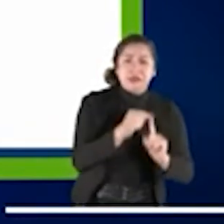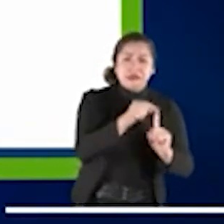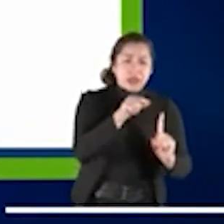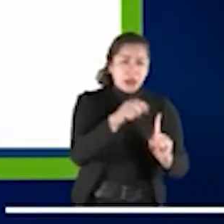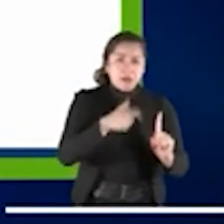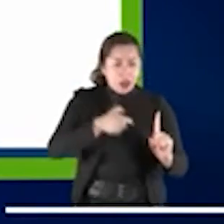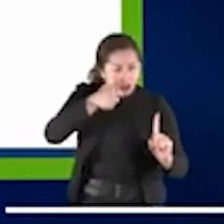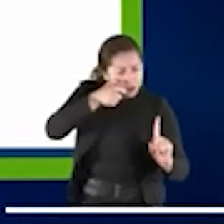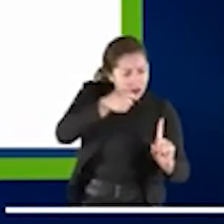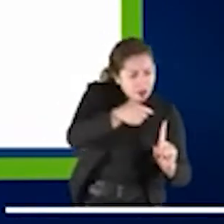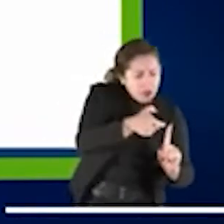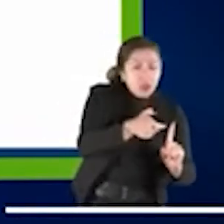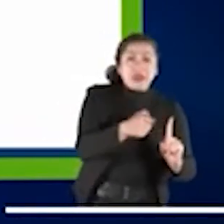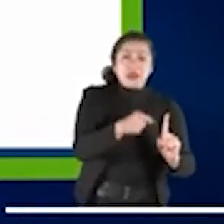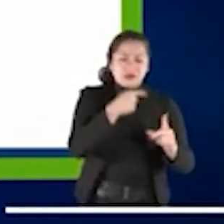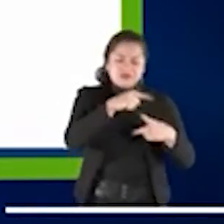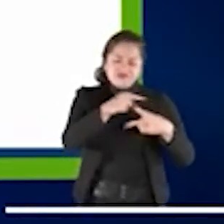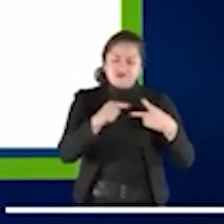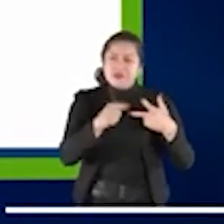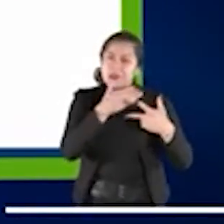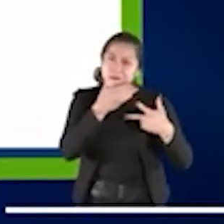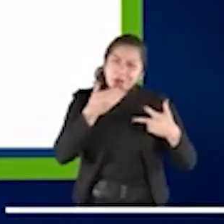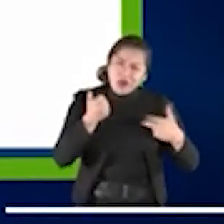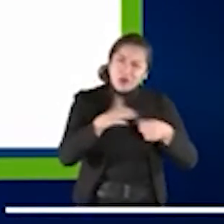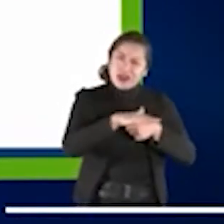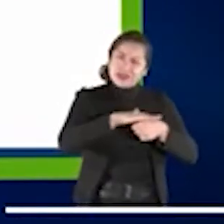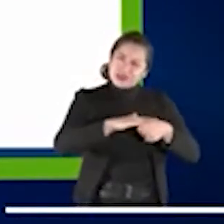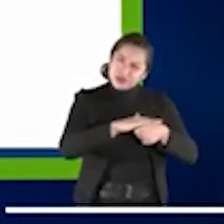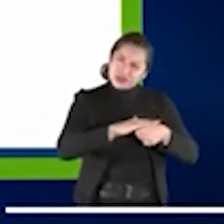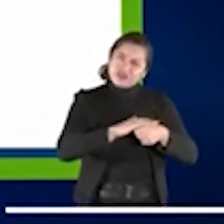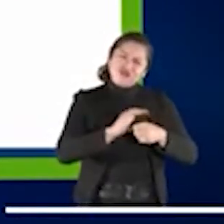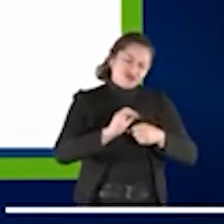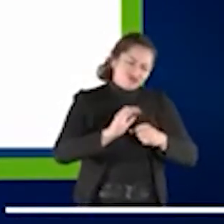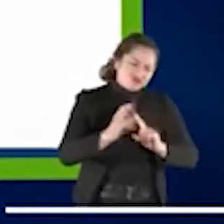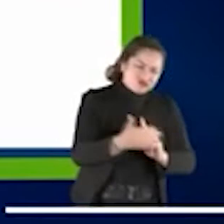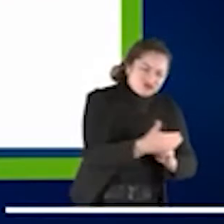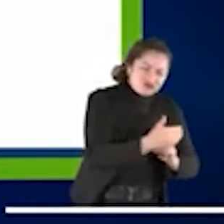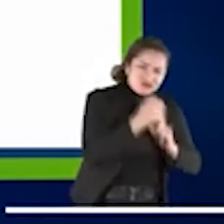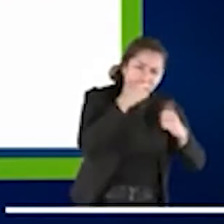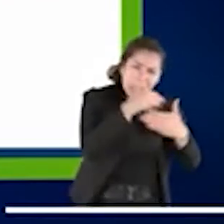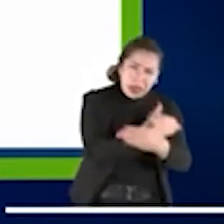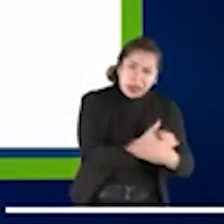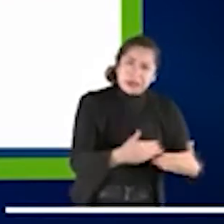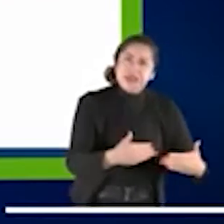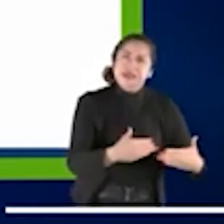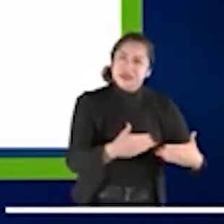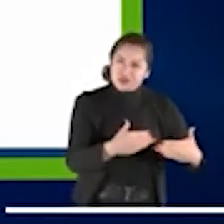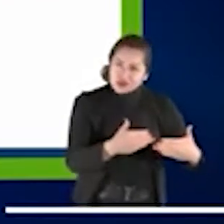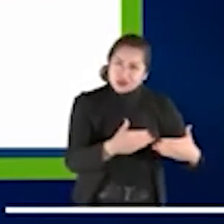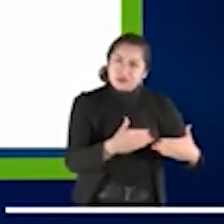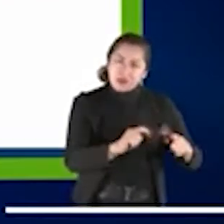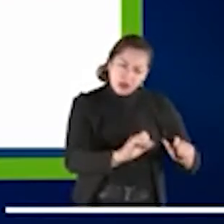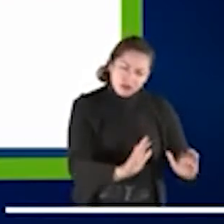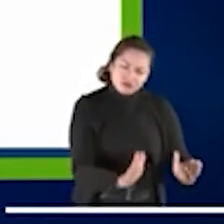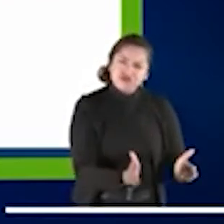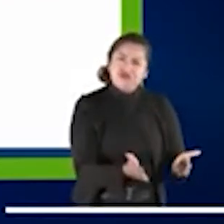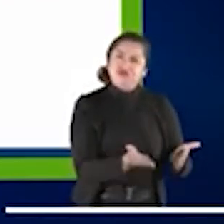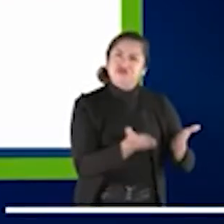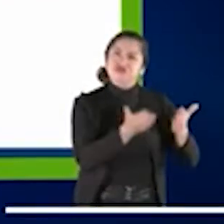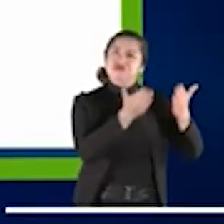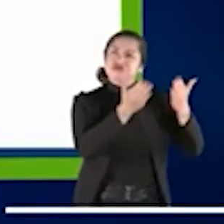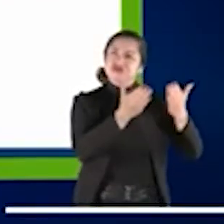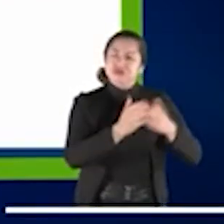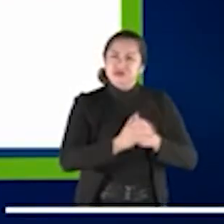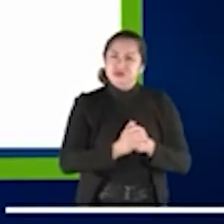Mejorar la acogida y la situación de los niños a nivel de higiene y respetando